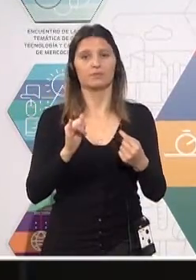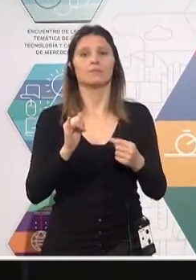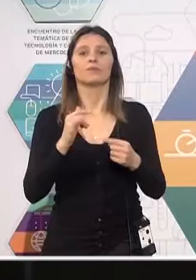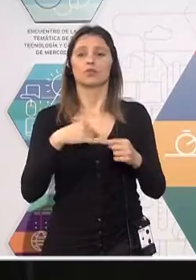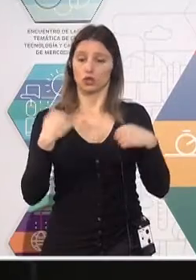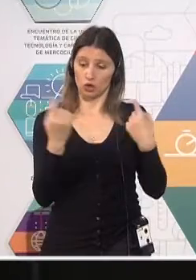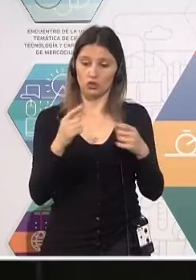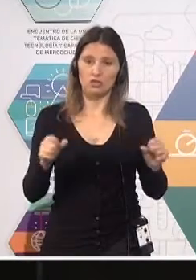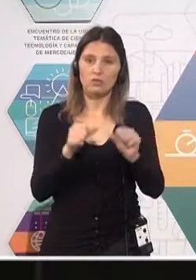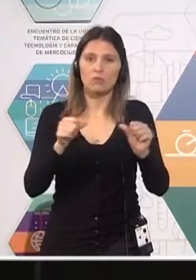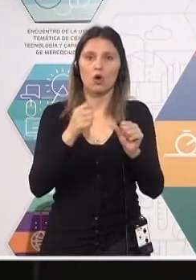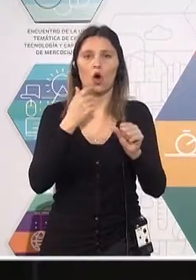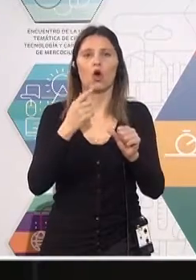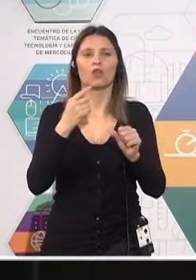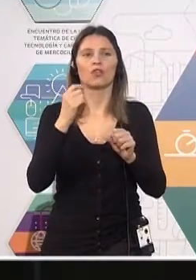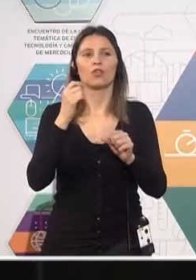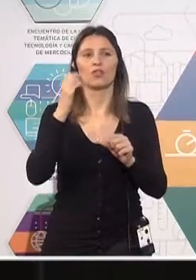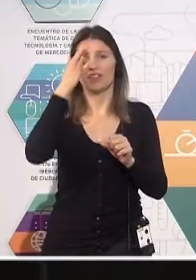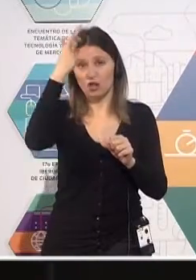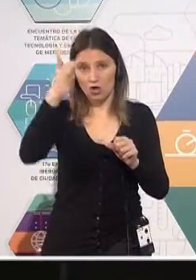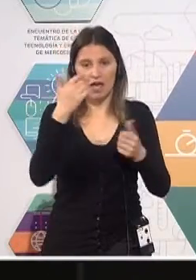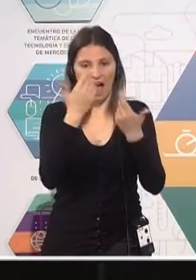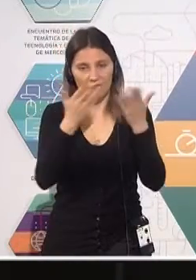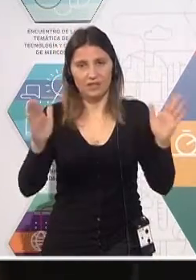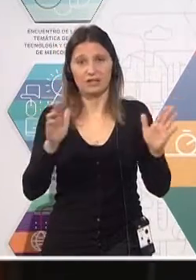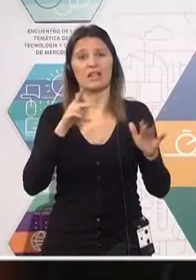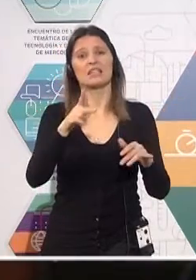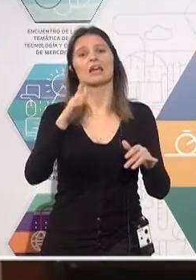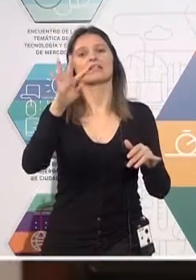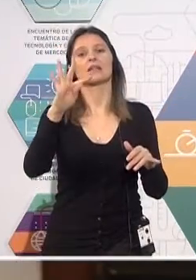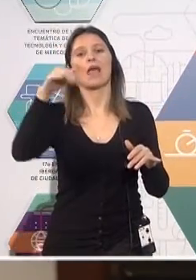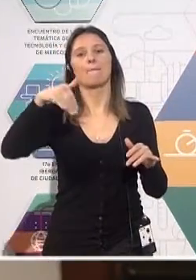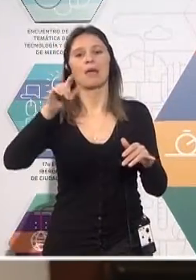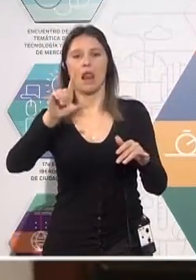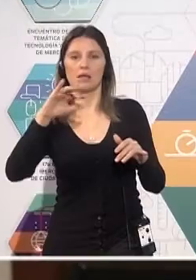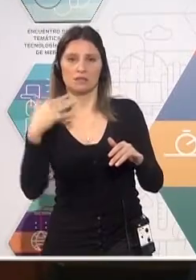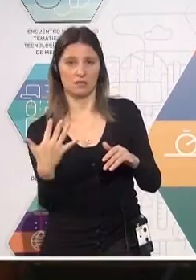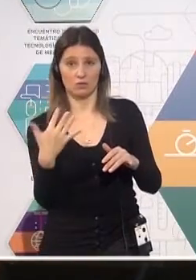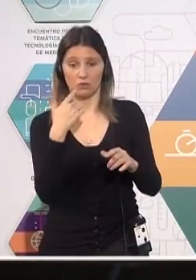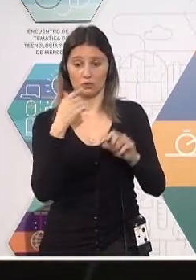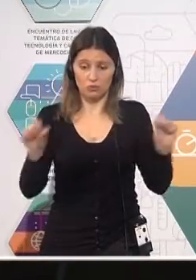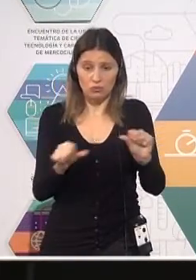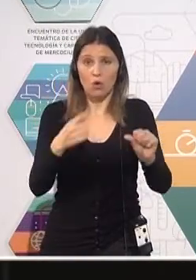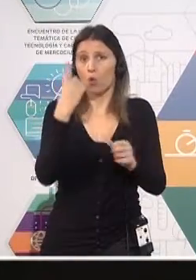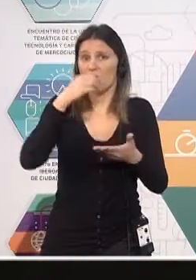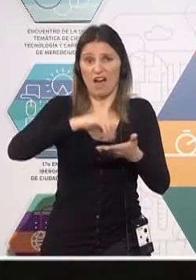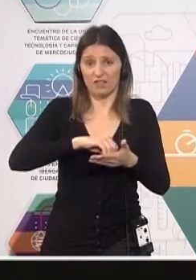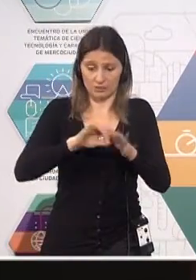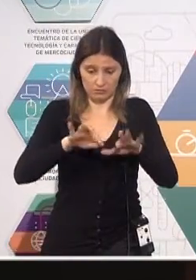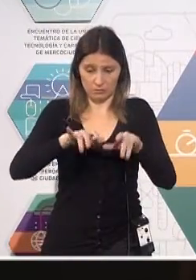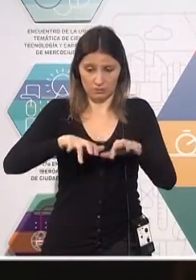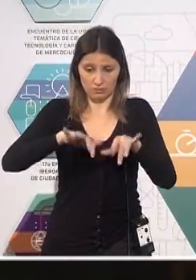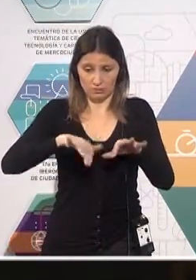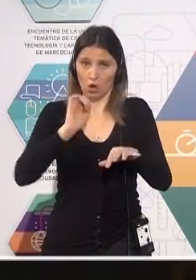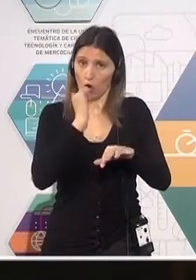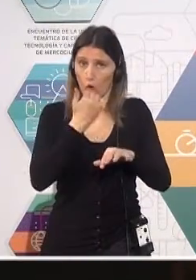haciendo fue con tecnología abierta y con tecnología web mobile y HTML5. ¿Qué significa esto? Que yo programo una sola vez el código y